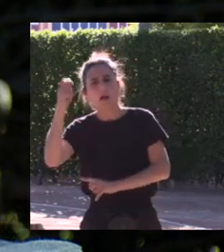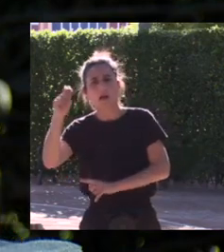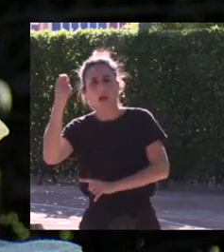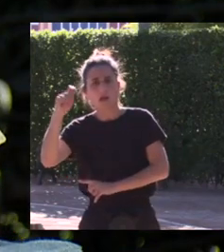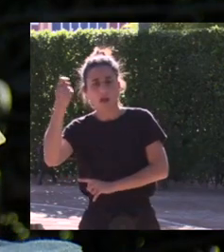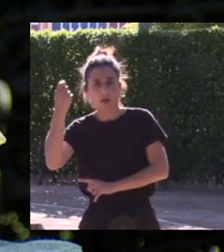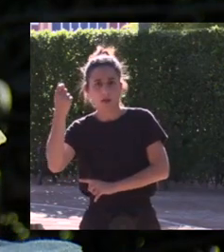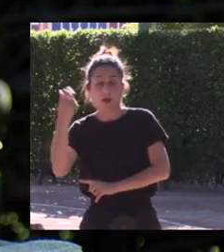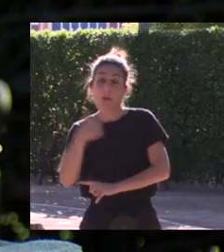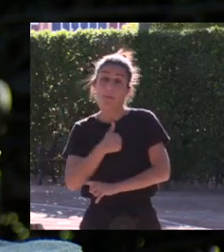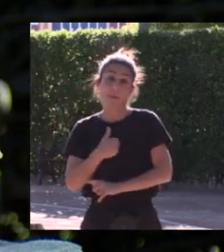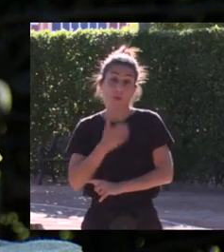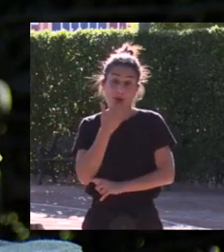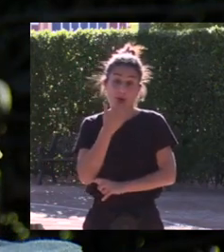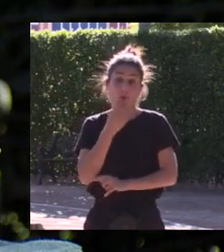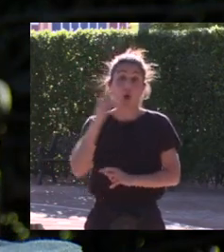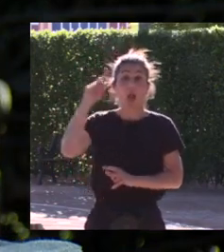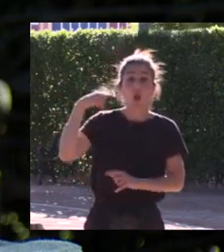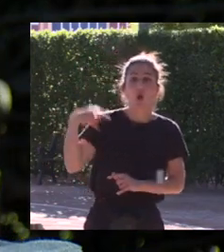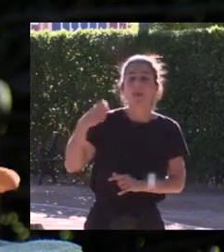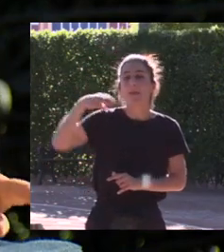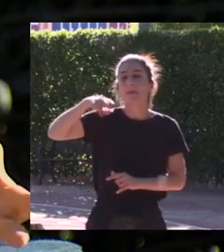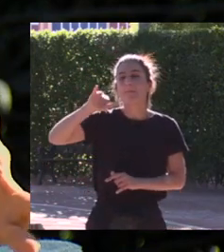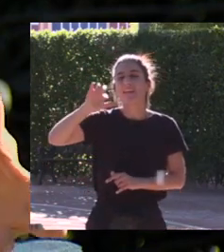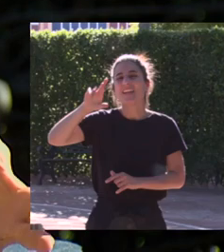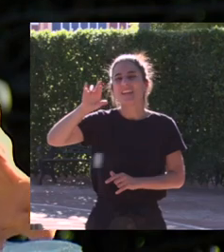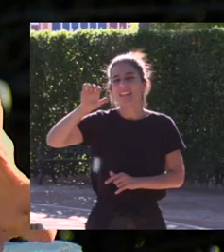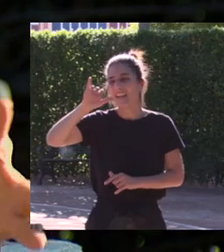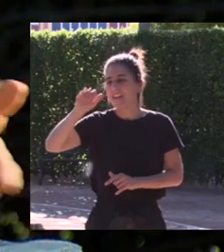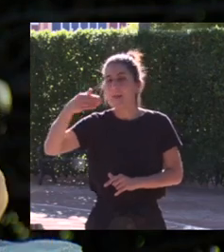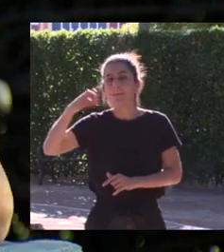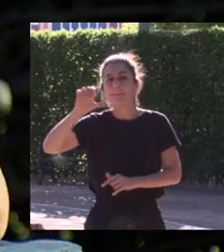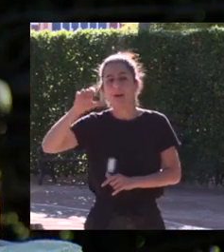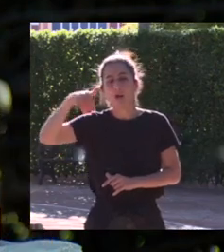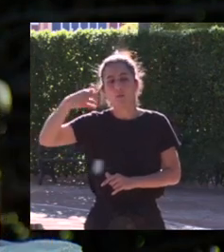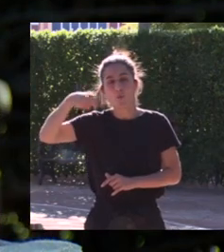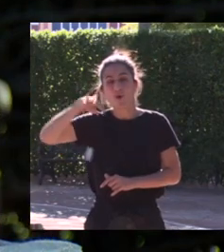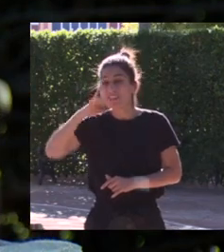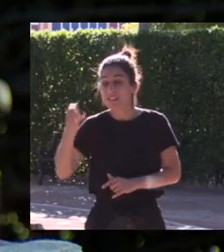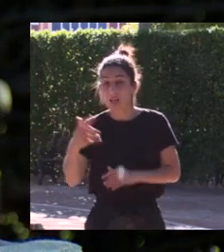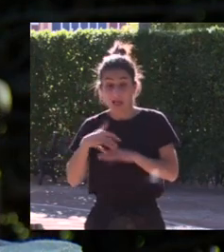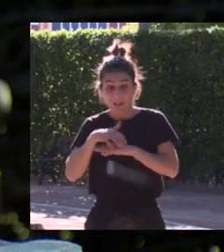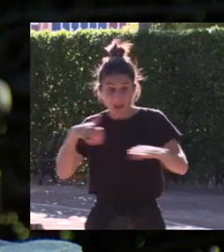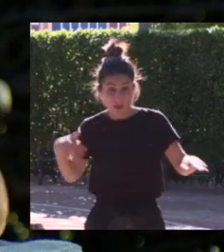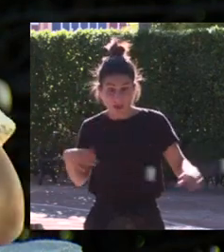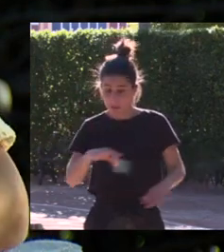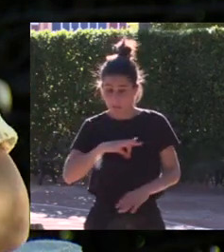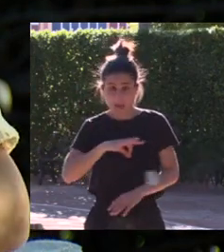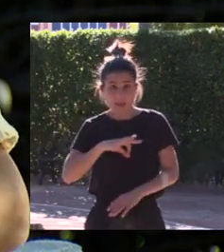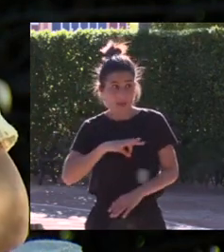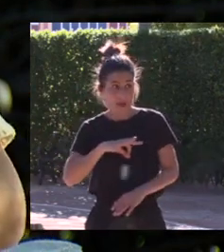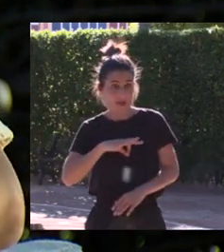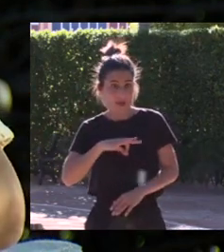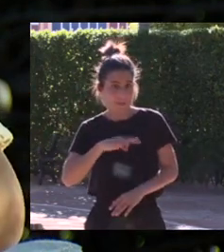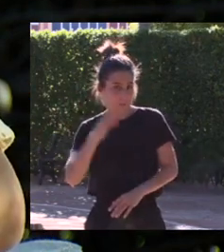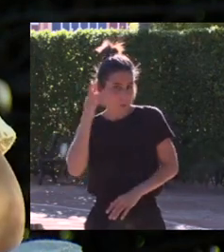el papel en Londres de Mireia Belmonte en general de la delegación española casi todas las medallas cayeron en manos